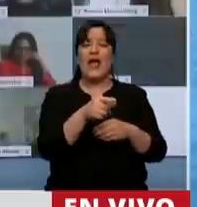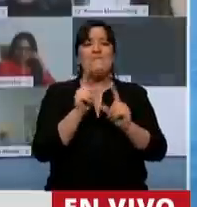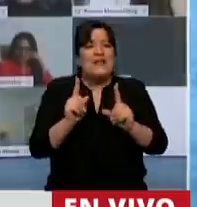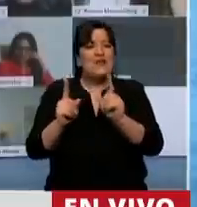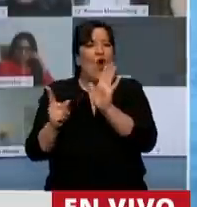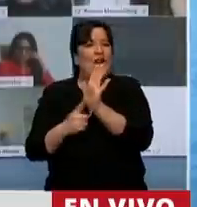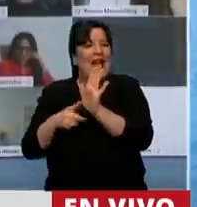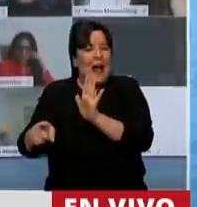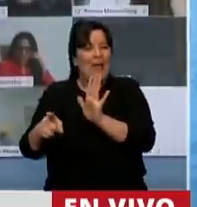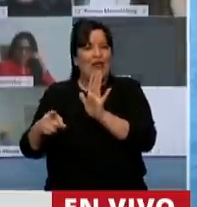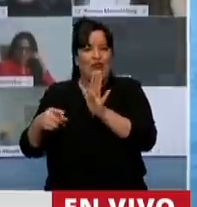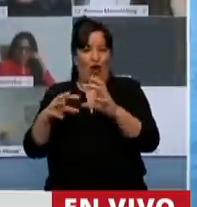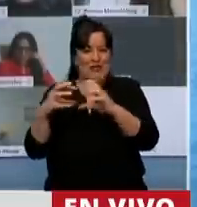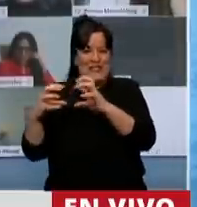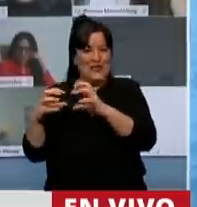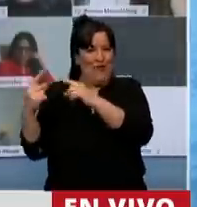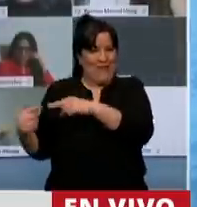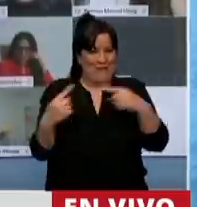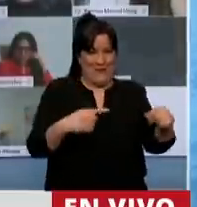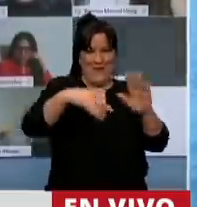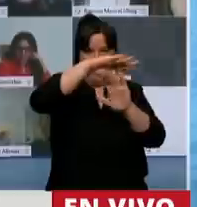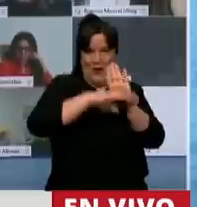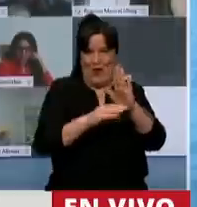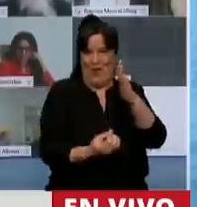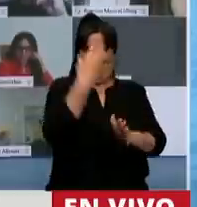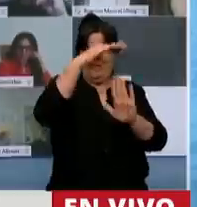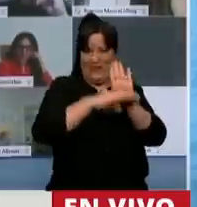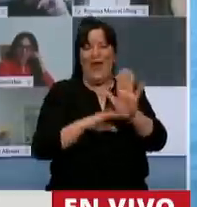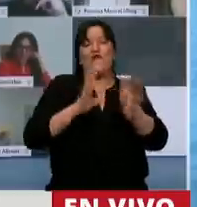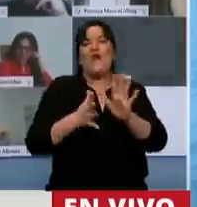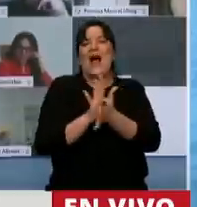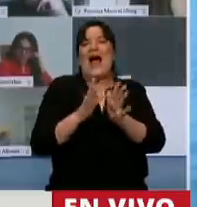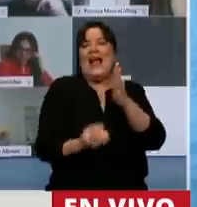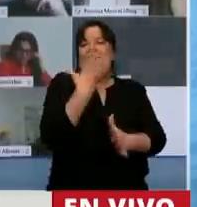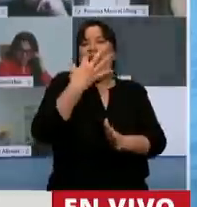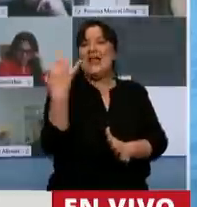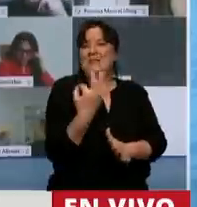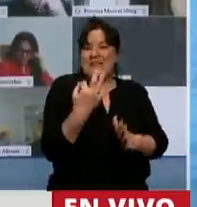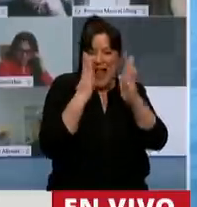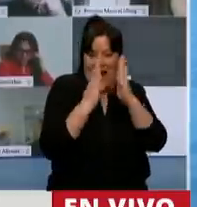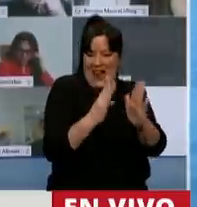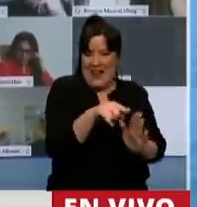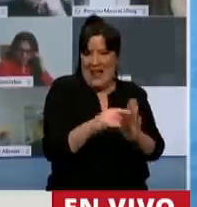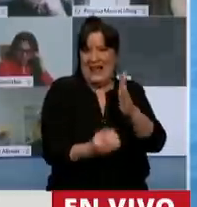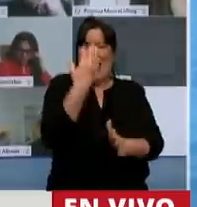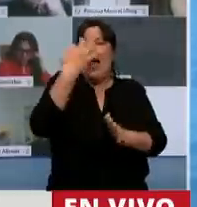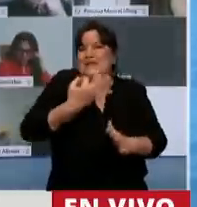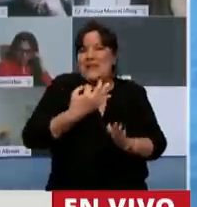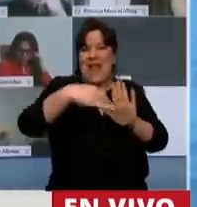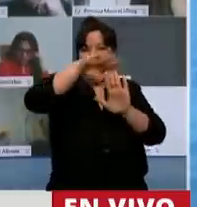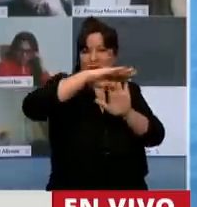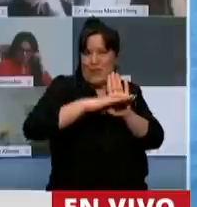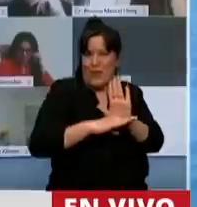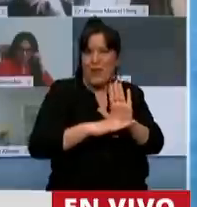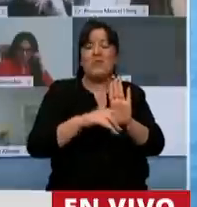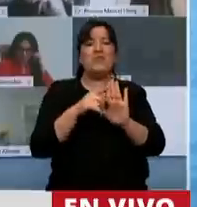reglamento para funcionar. Fuimos a una excepcionalidad, a una excepcionalidad que